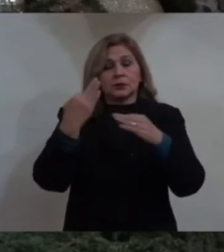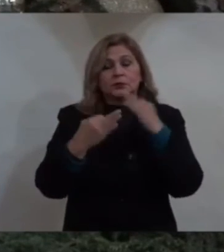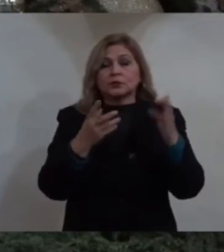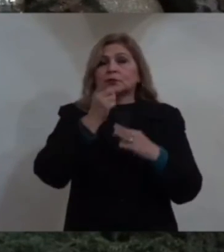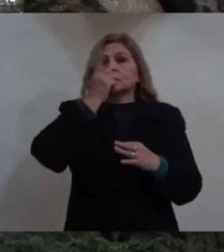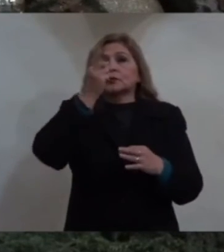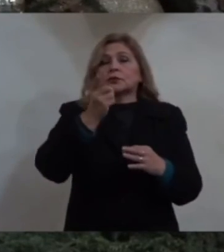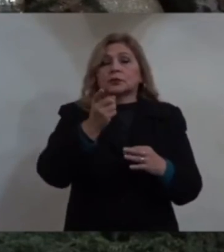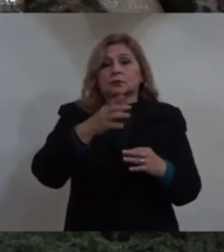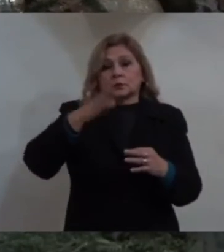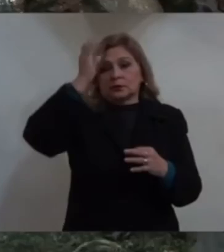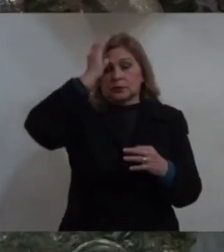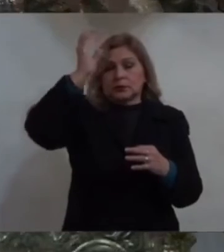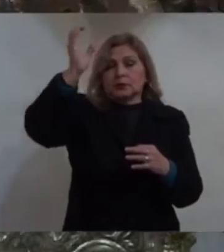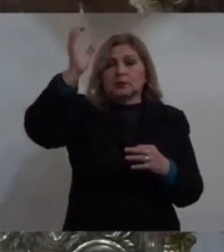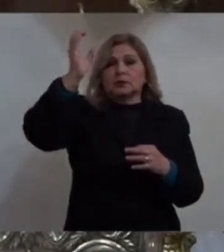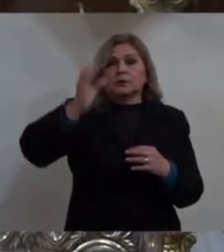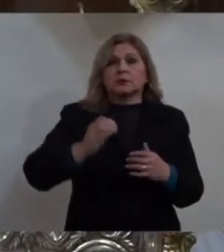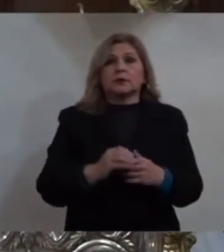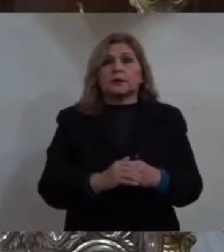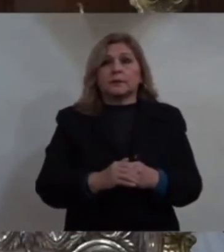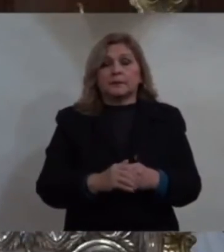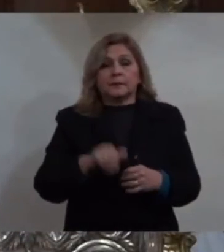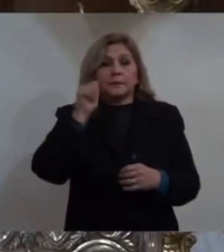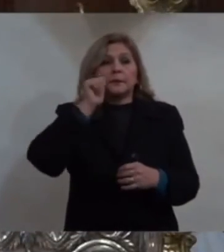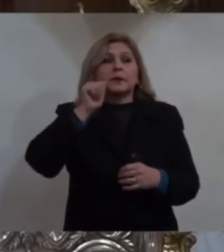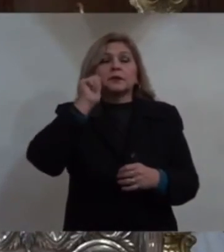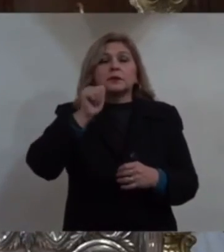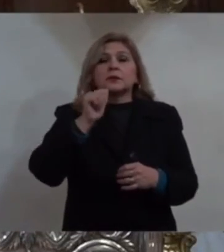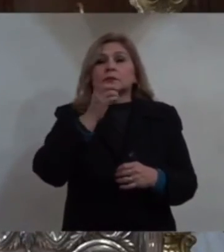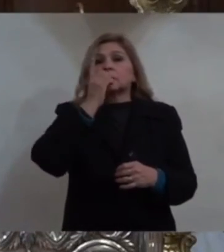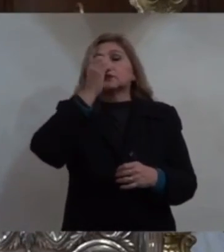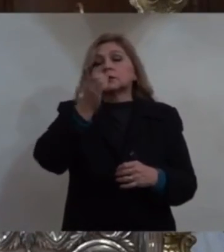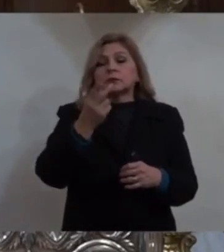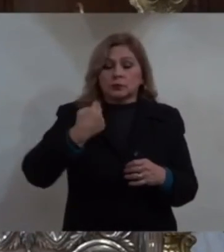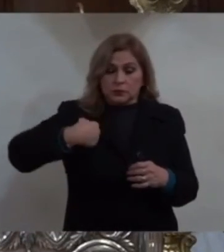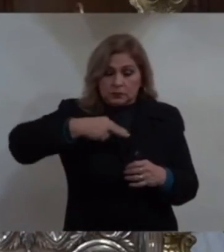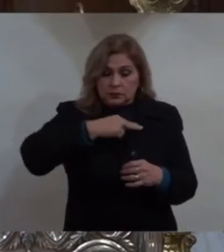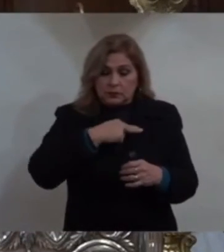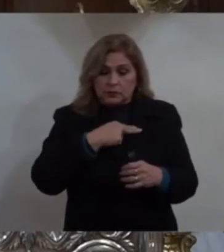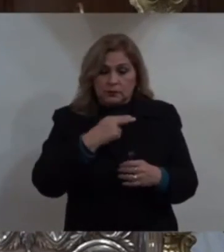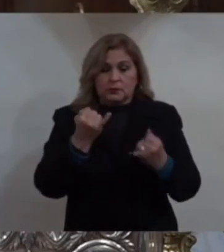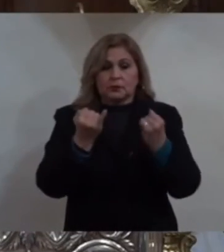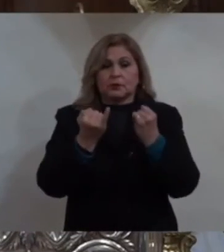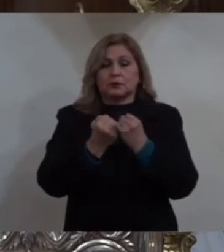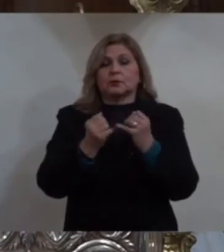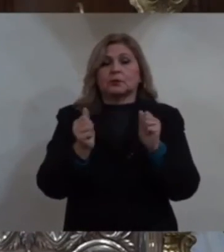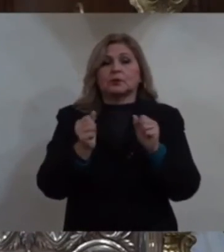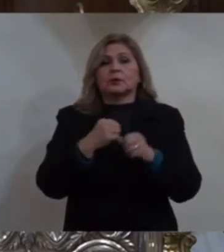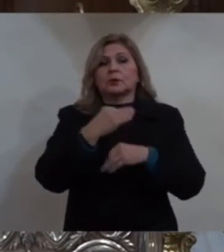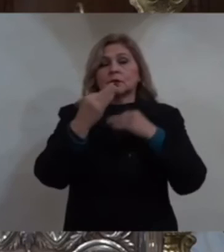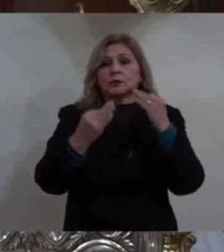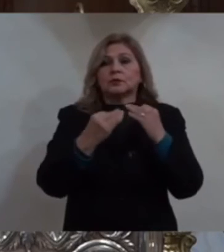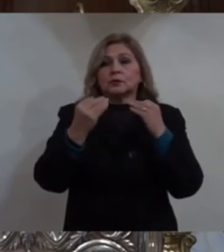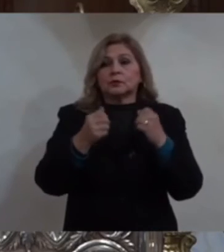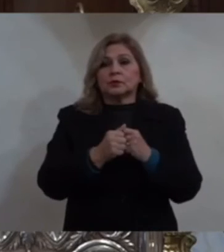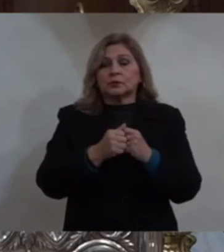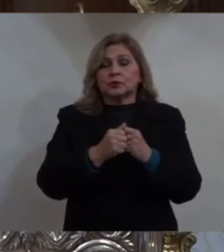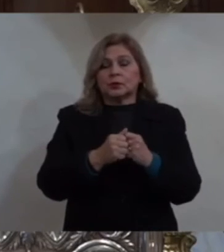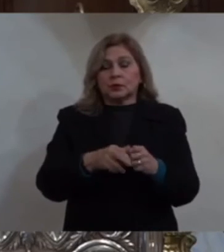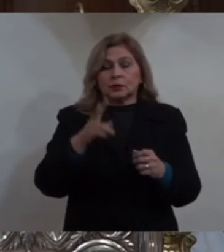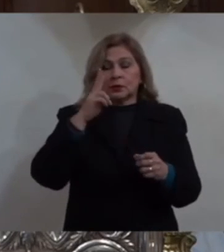de Cristo siempre lo decimos de nosotros con toda la distancia que eso